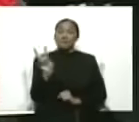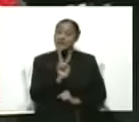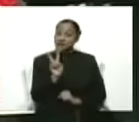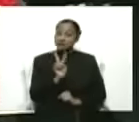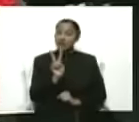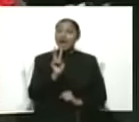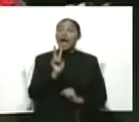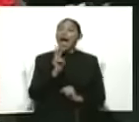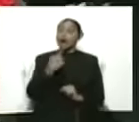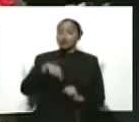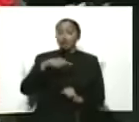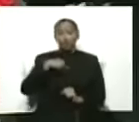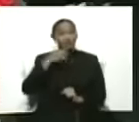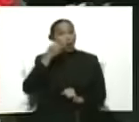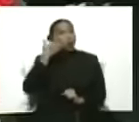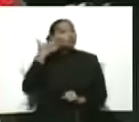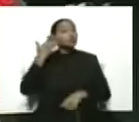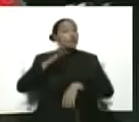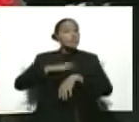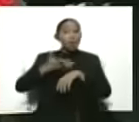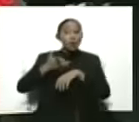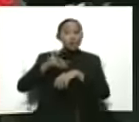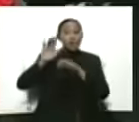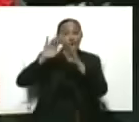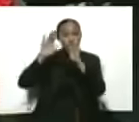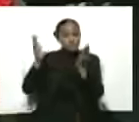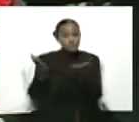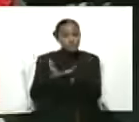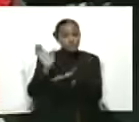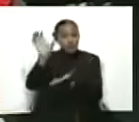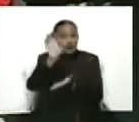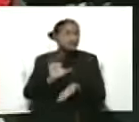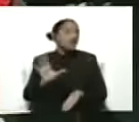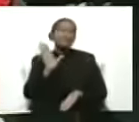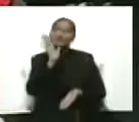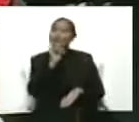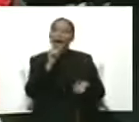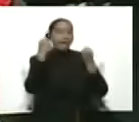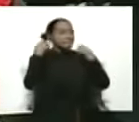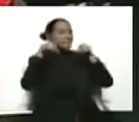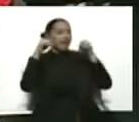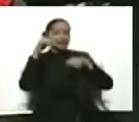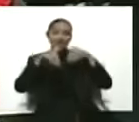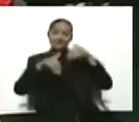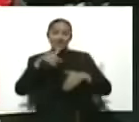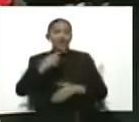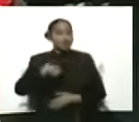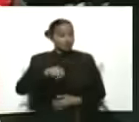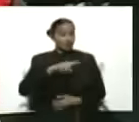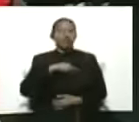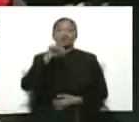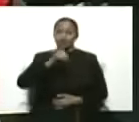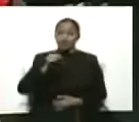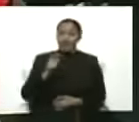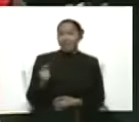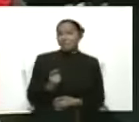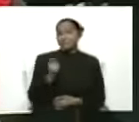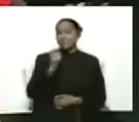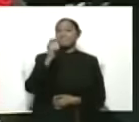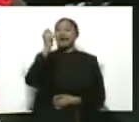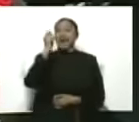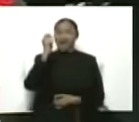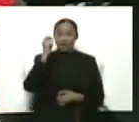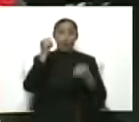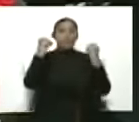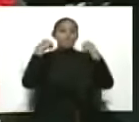nos sentimos profundamente orgullosos porque no solamente que lo tenemos, sino que lo ejercemos y hemos